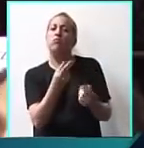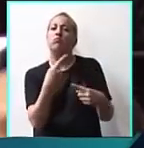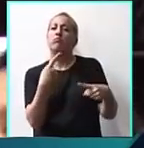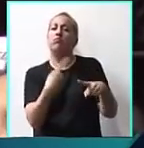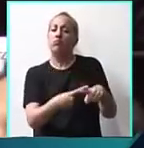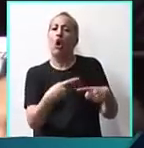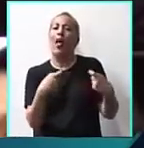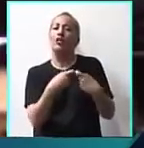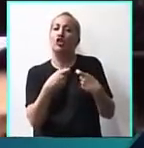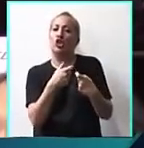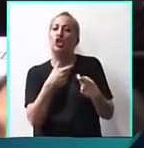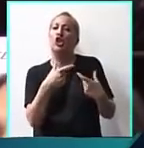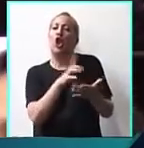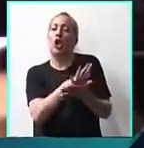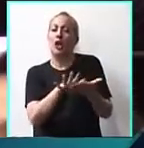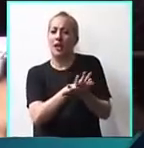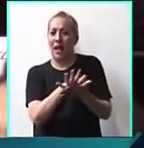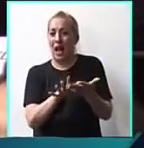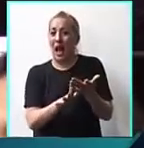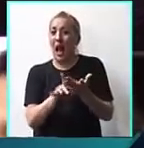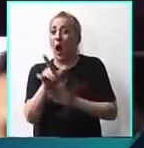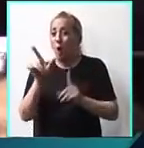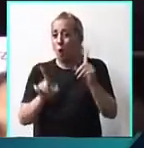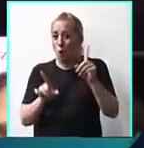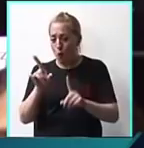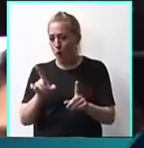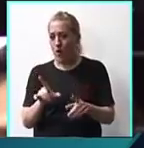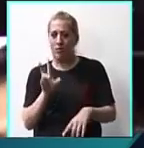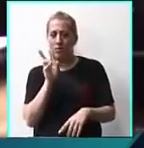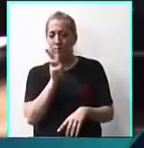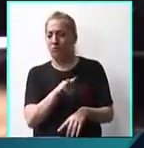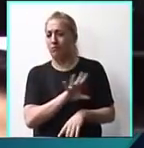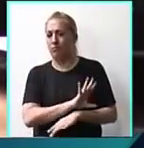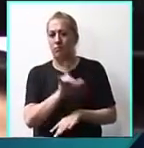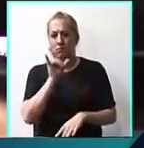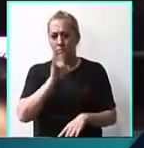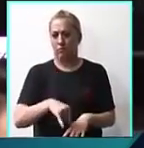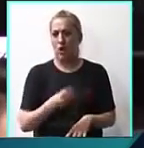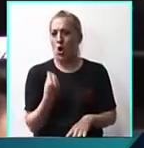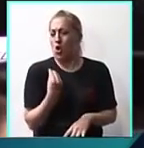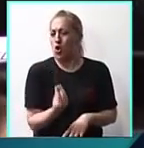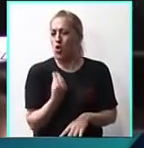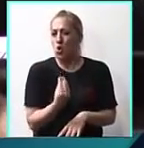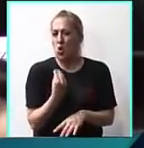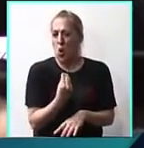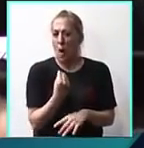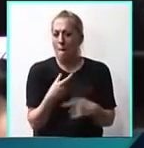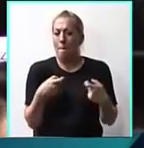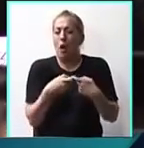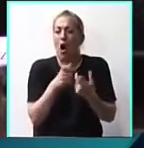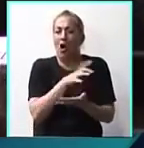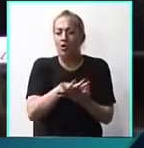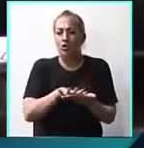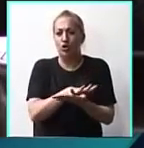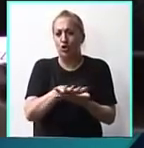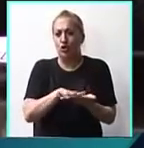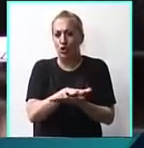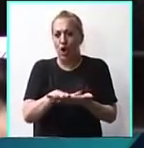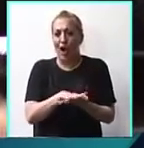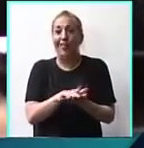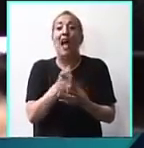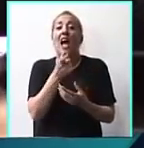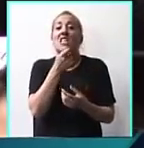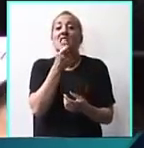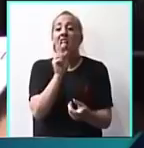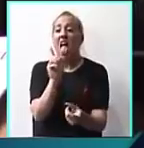hemos estado en esa audiencia que fue realmente patética. ¿Cómo se ingresa a esa asociación ilícita? Afiliándose al sindicato,